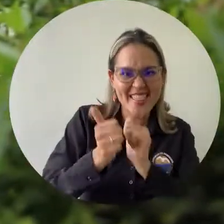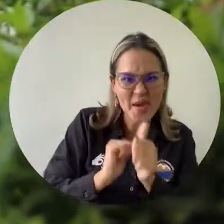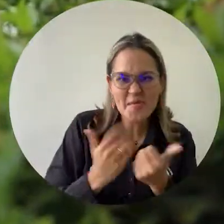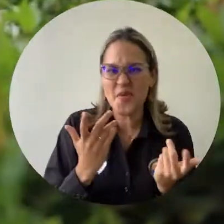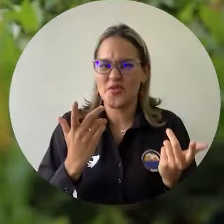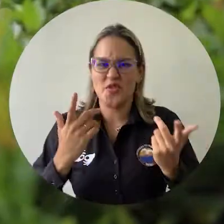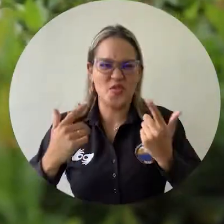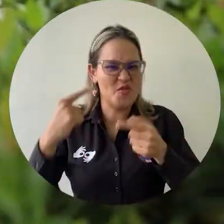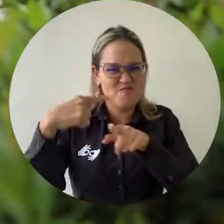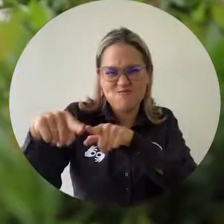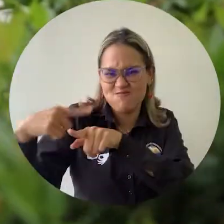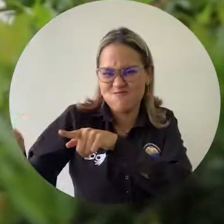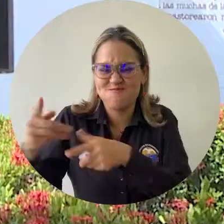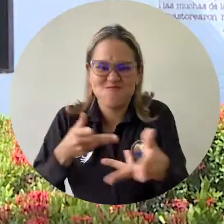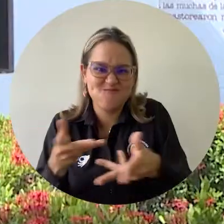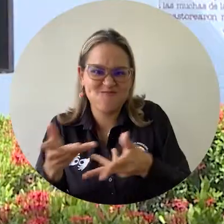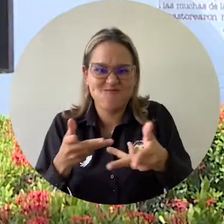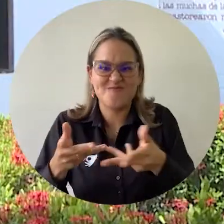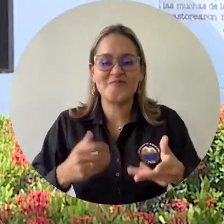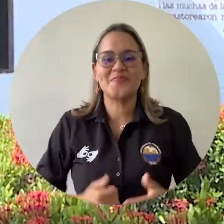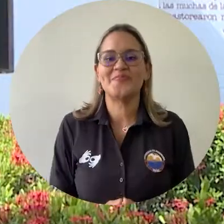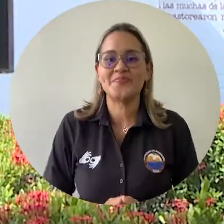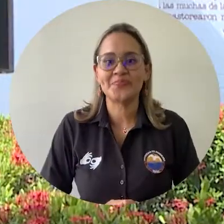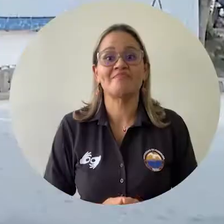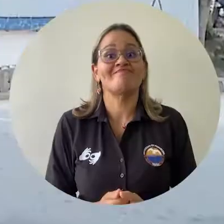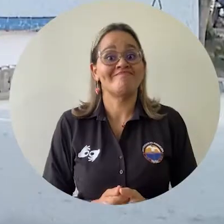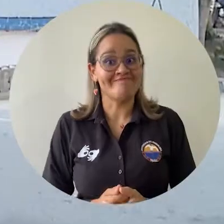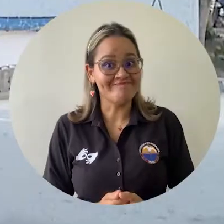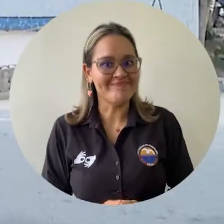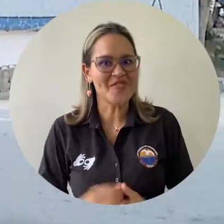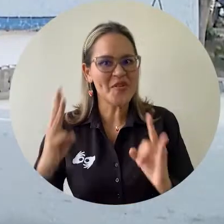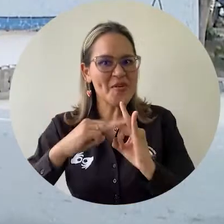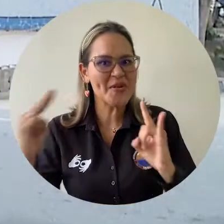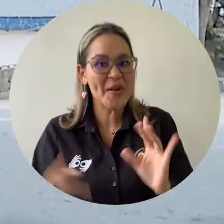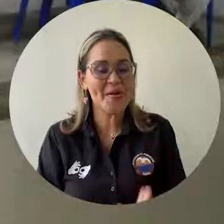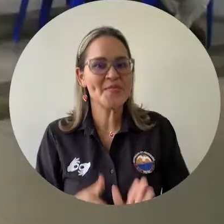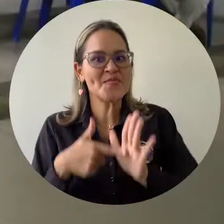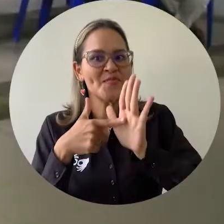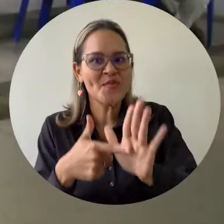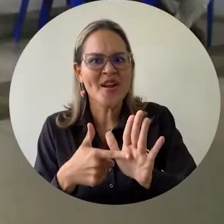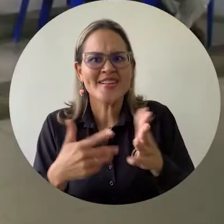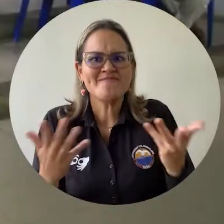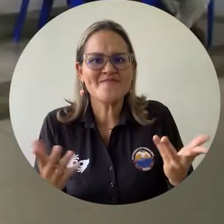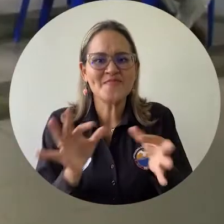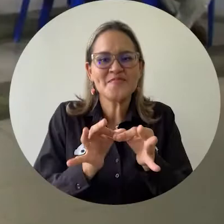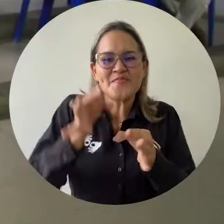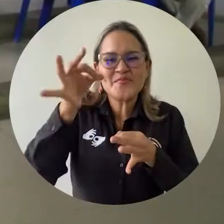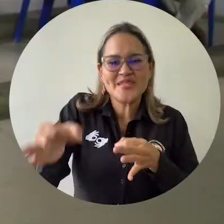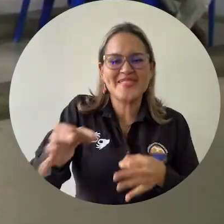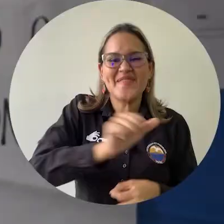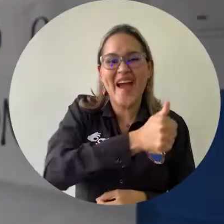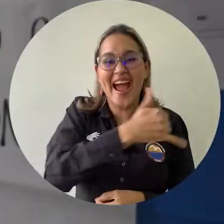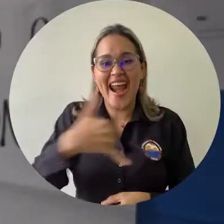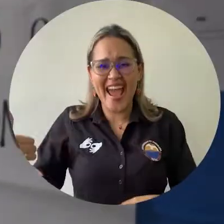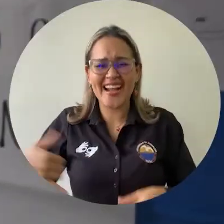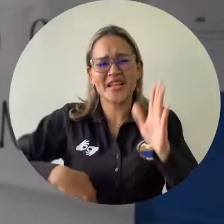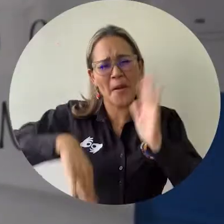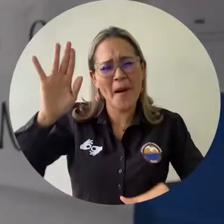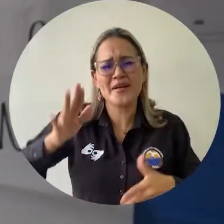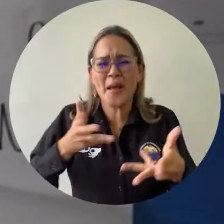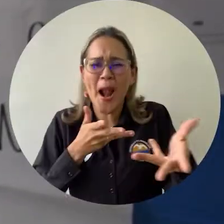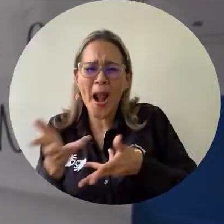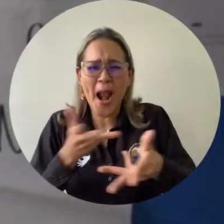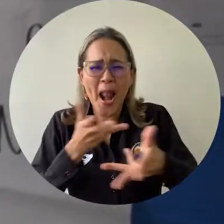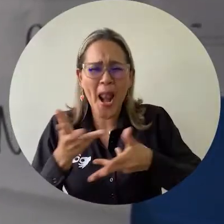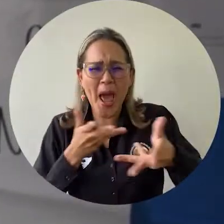Universidad del Magdalena hizo el lanzamiento del voluntariado macondiano en el municipio de Aracataca, el cual tiene como objetivo trabajar de la mano con las